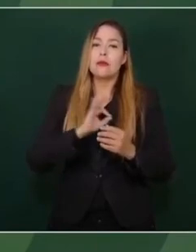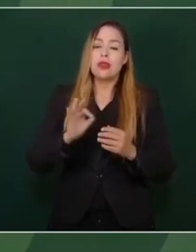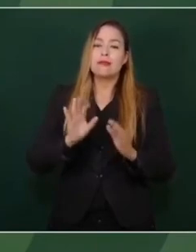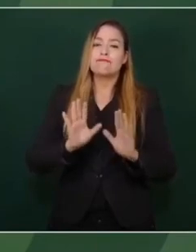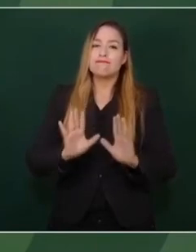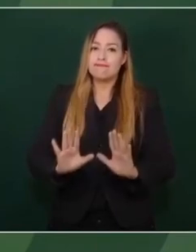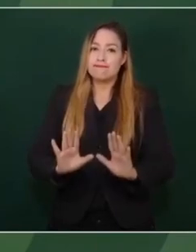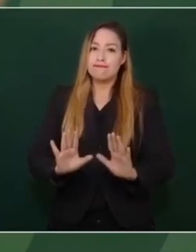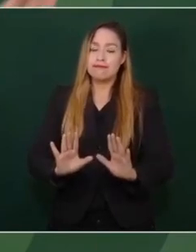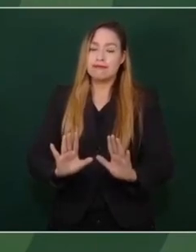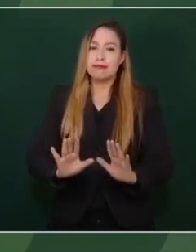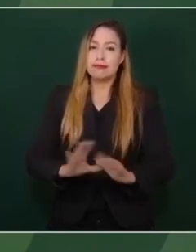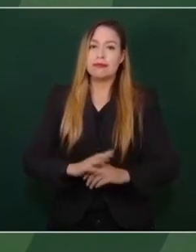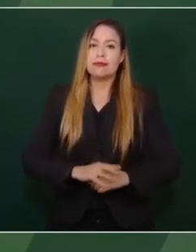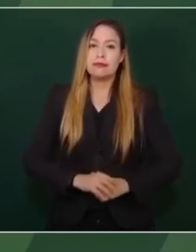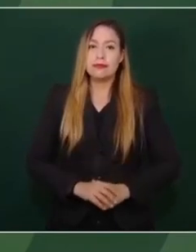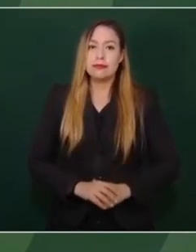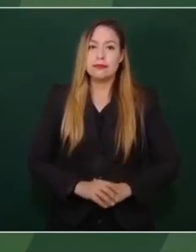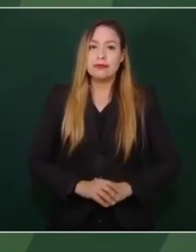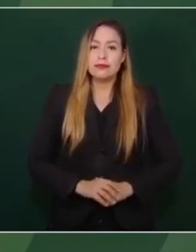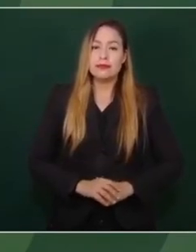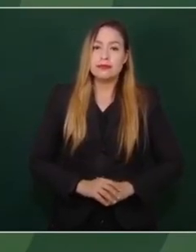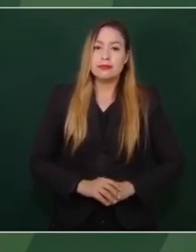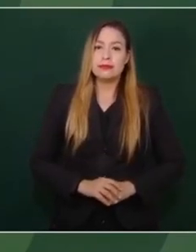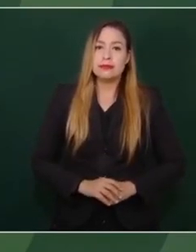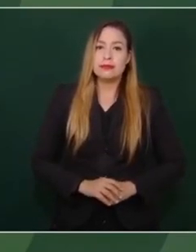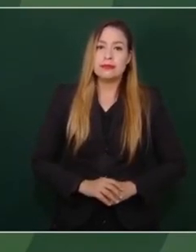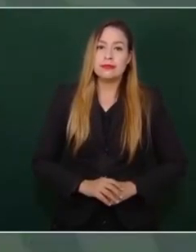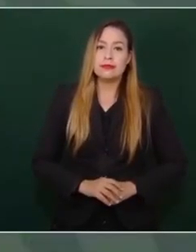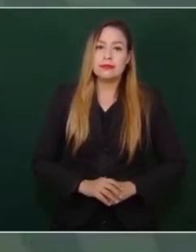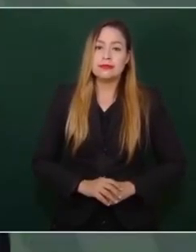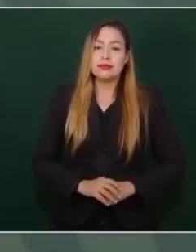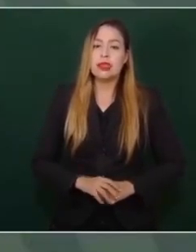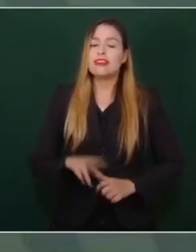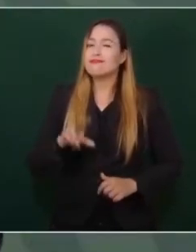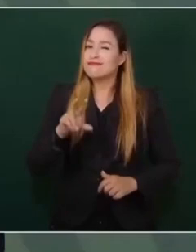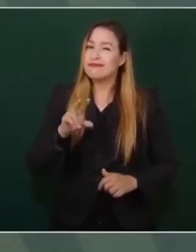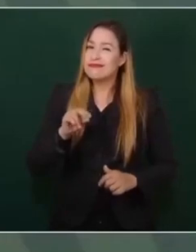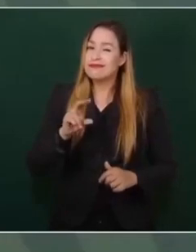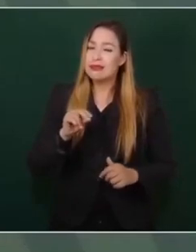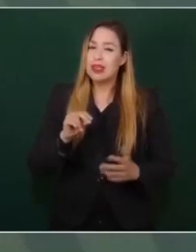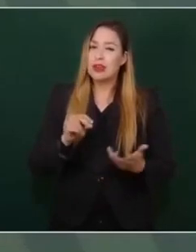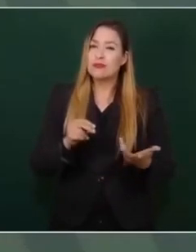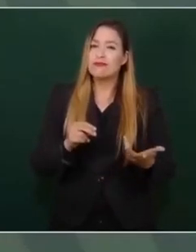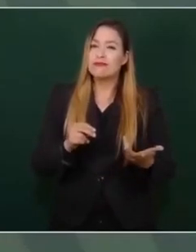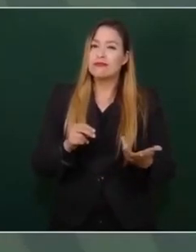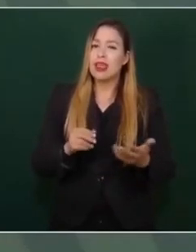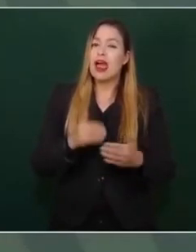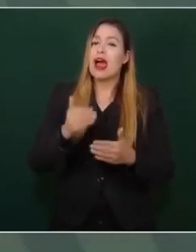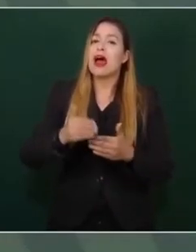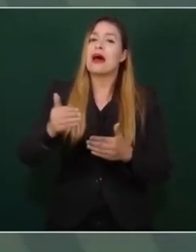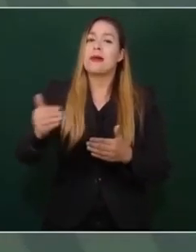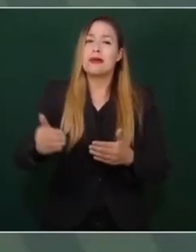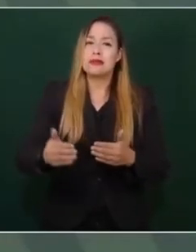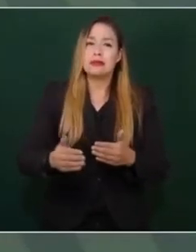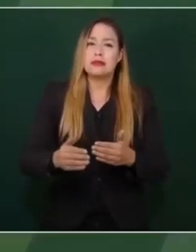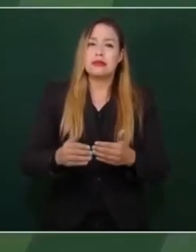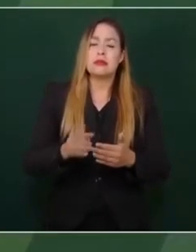Y que no pase de malas palabras,